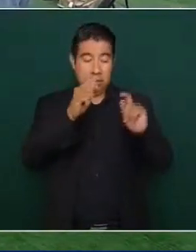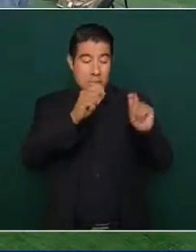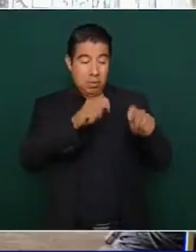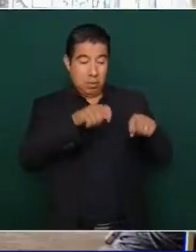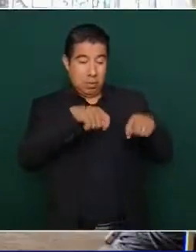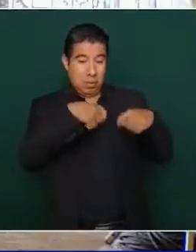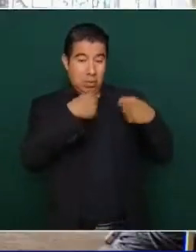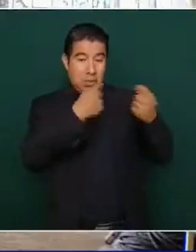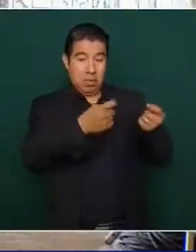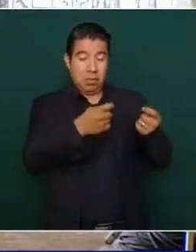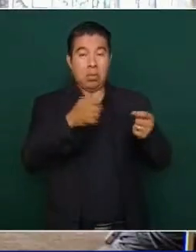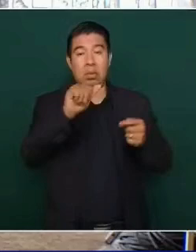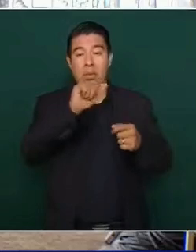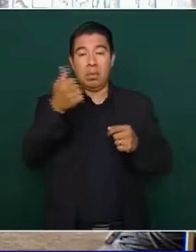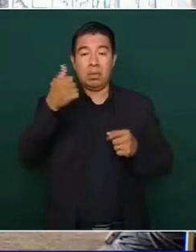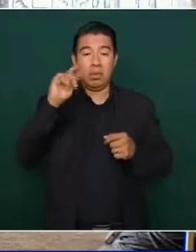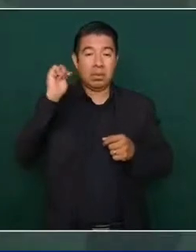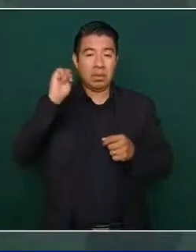estafeta a un tabasqueño?